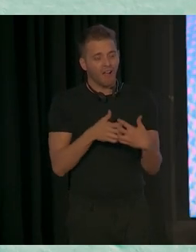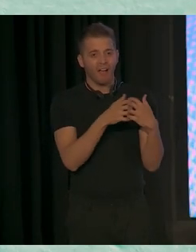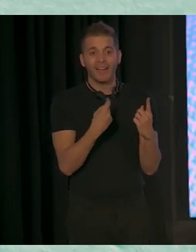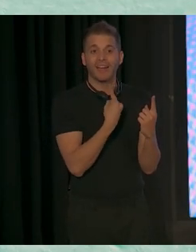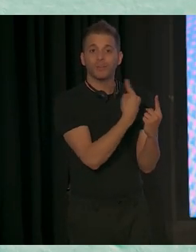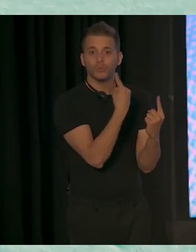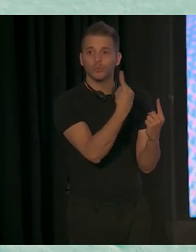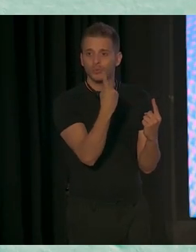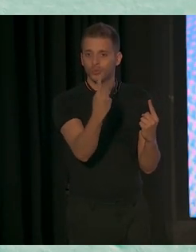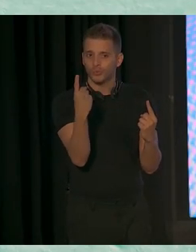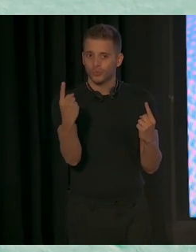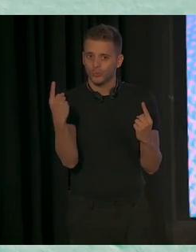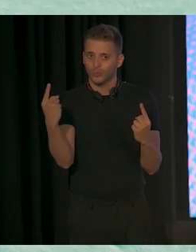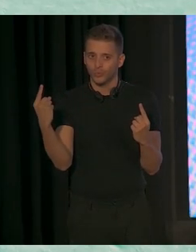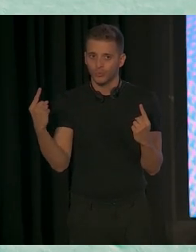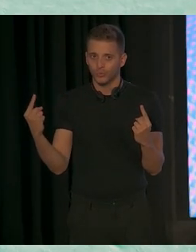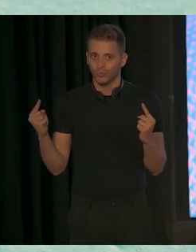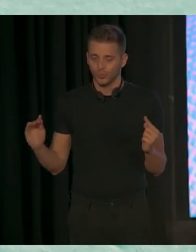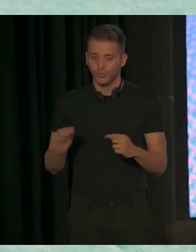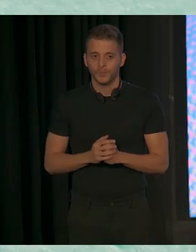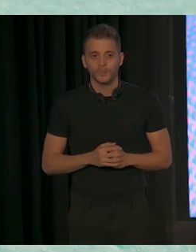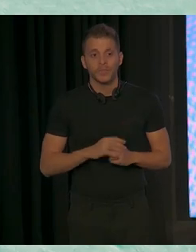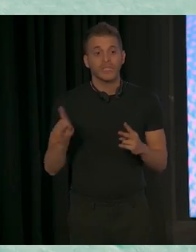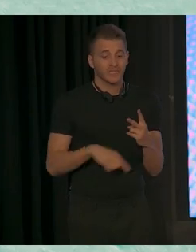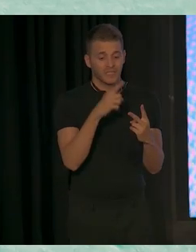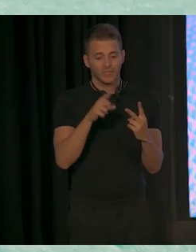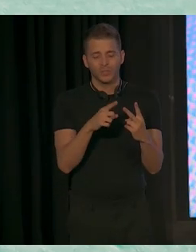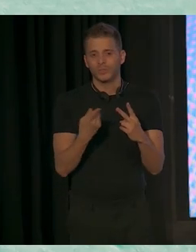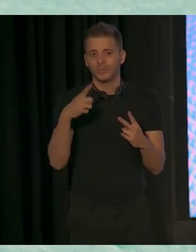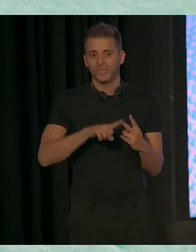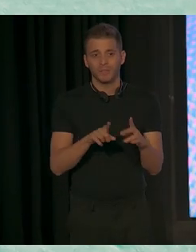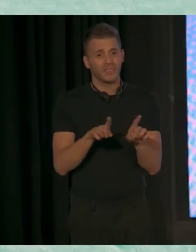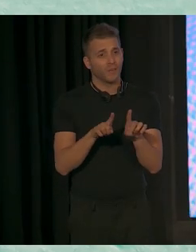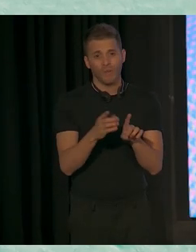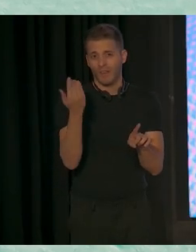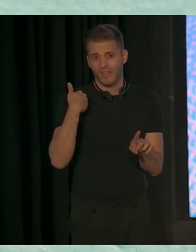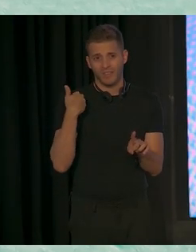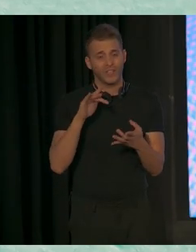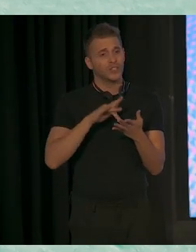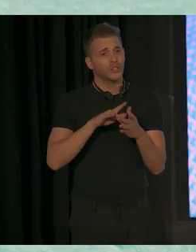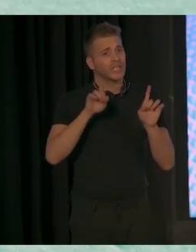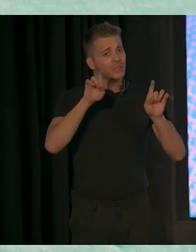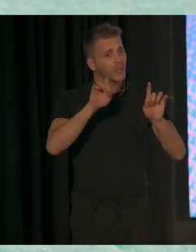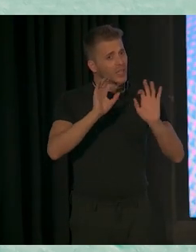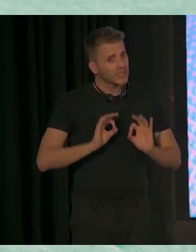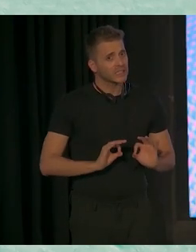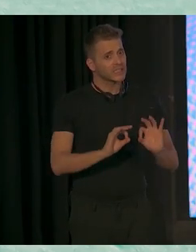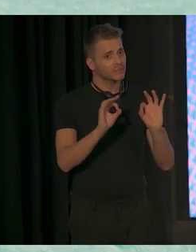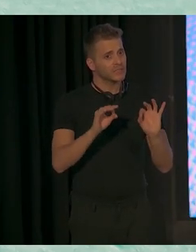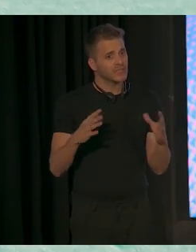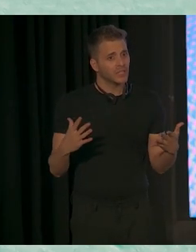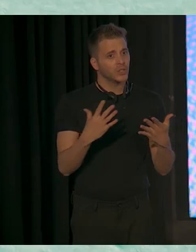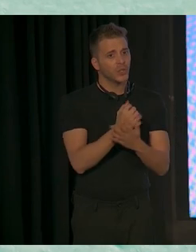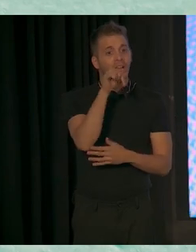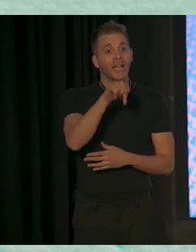por ver cómo pueden avanzar. Lo segundo es un poco aclarar lo mismo que ayer. cuando tú hablas educación especial, aquí que la